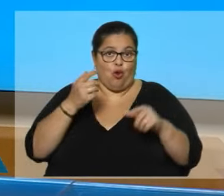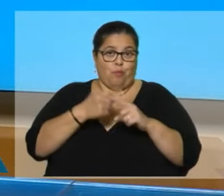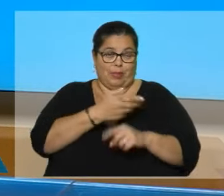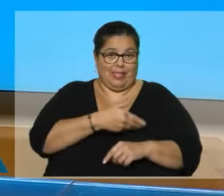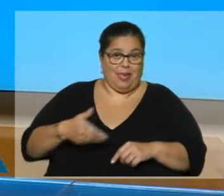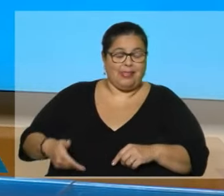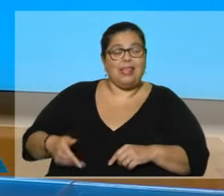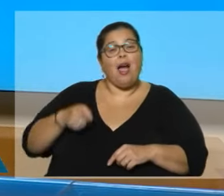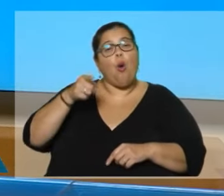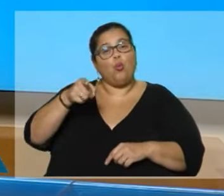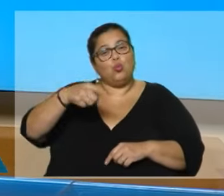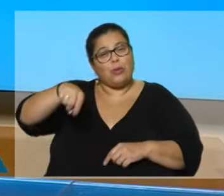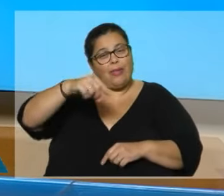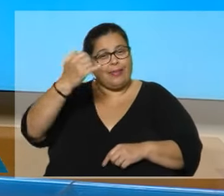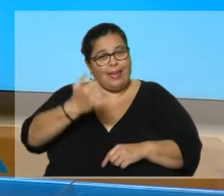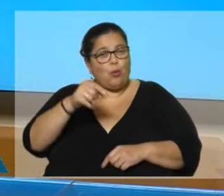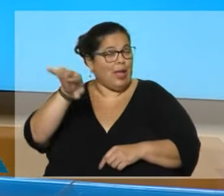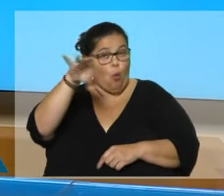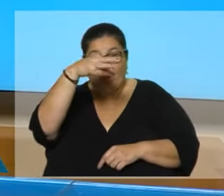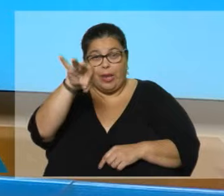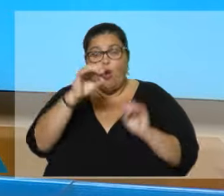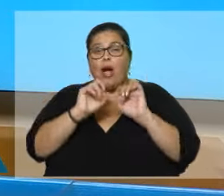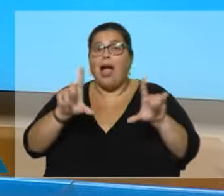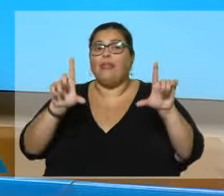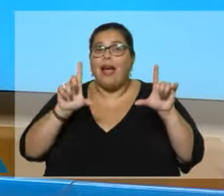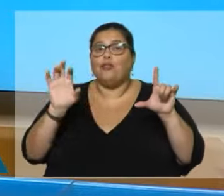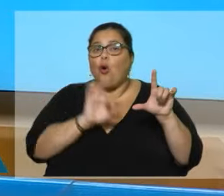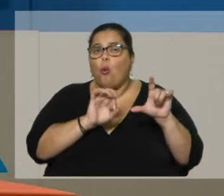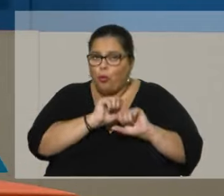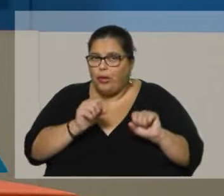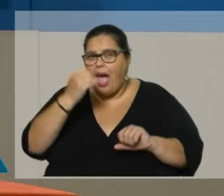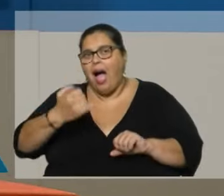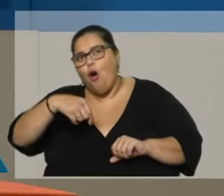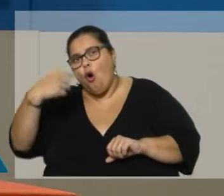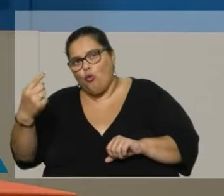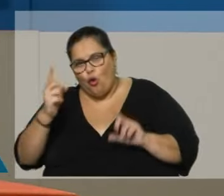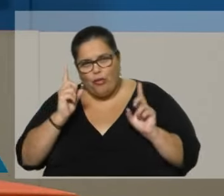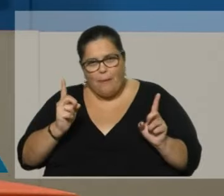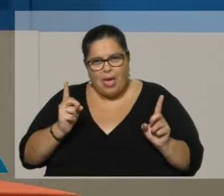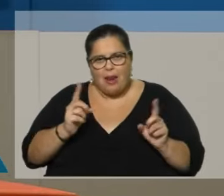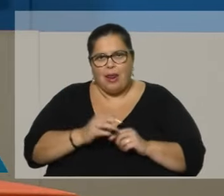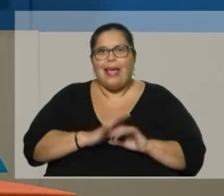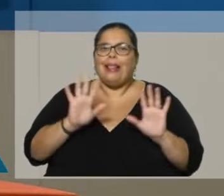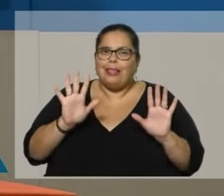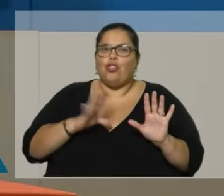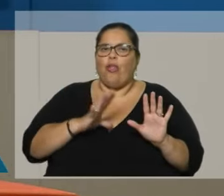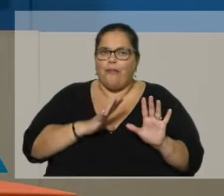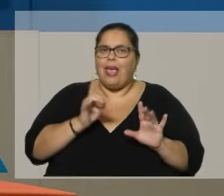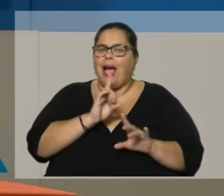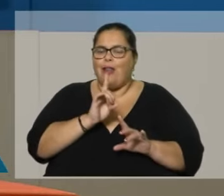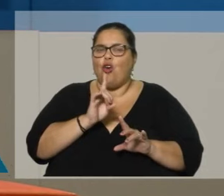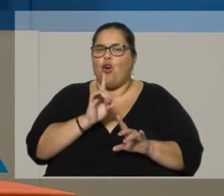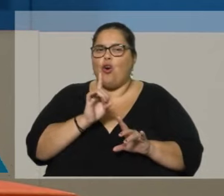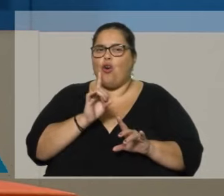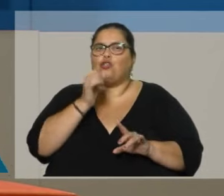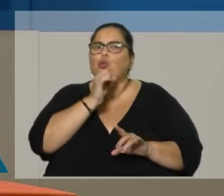tener...? ¿Usted es el único candidato o porque estaba la chance que pudiera haber otro también? Correcto. ¿Resolvió eso? Estamos en eso. Todavía falta una